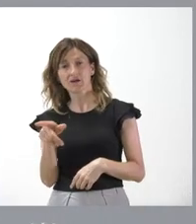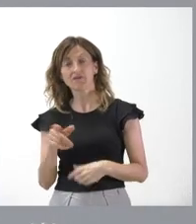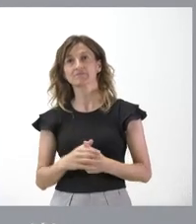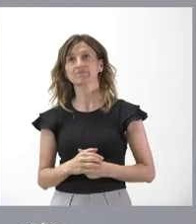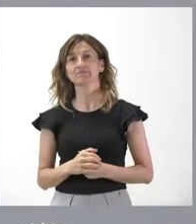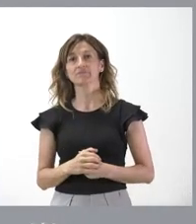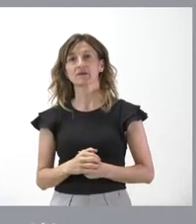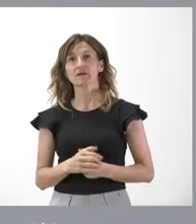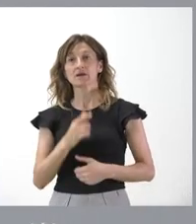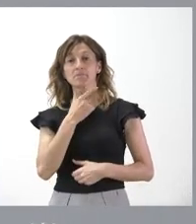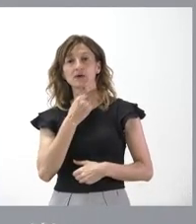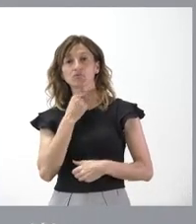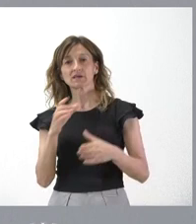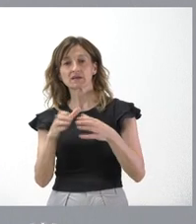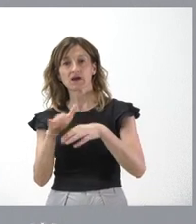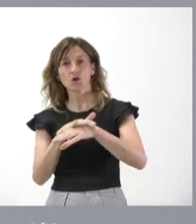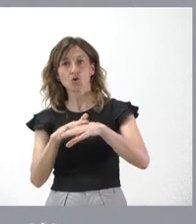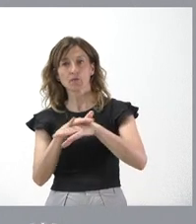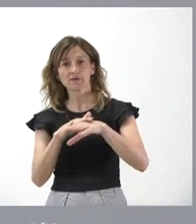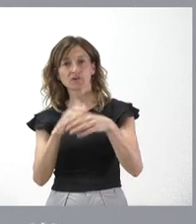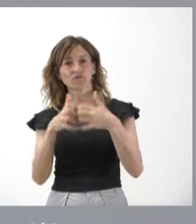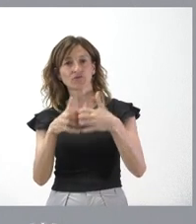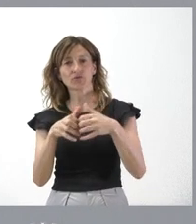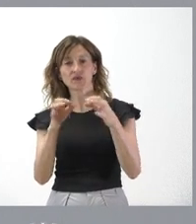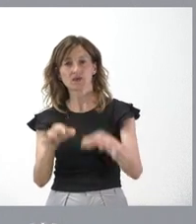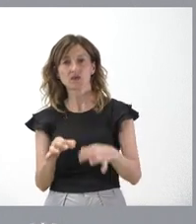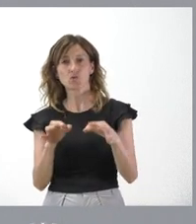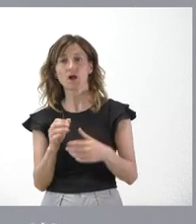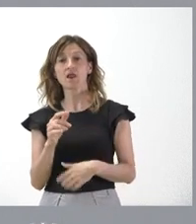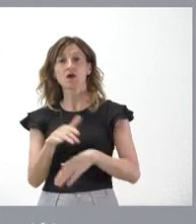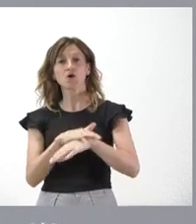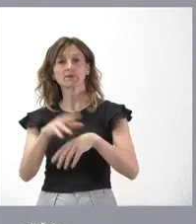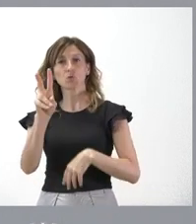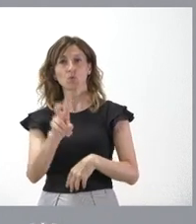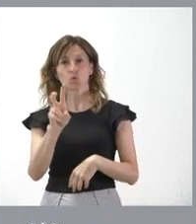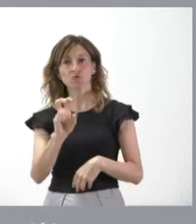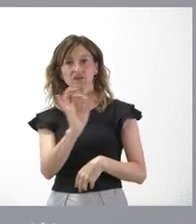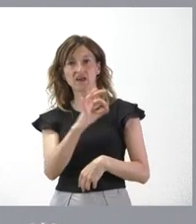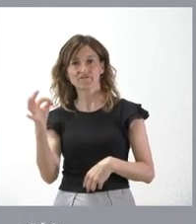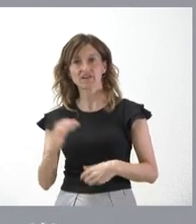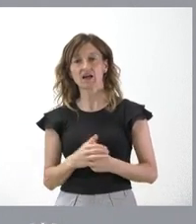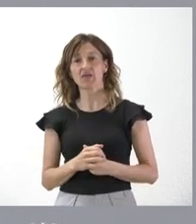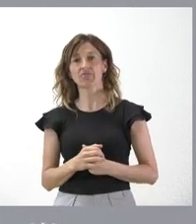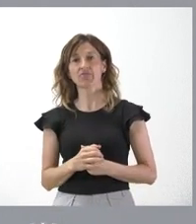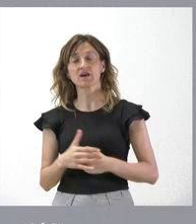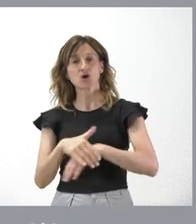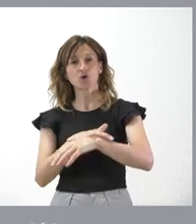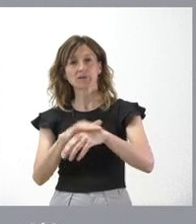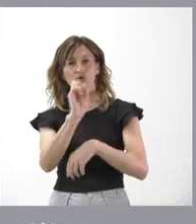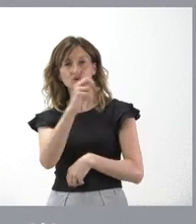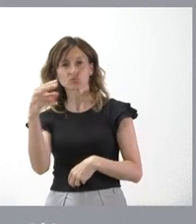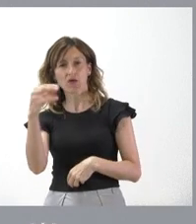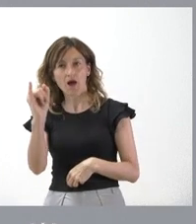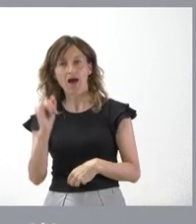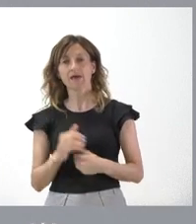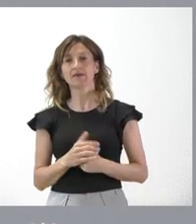mire, nos gustaría que el gobierno de Castilla y León siguiera funcionando tal y como está hoy. Es un gobierno que es útil y eficaz, es un gobierno que da resultados, es un gobierno